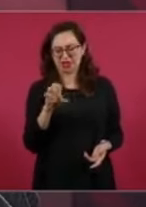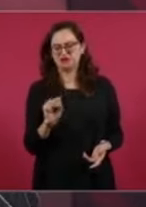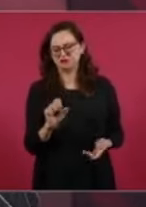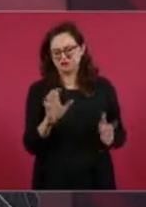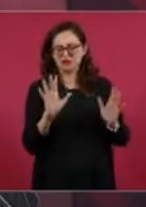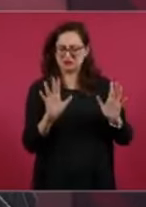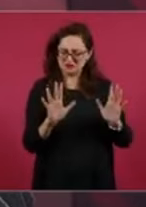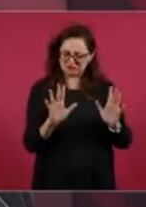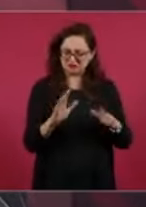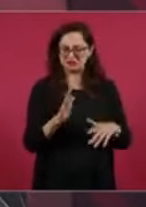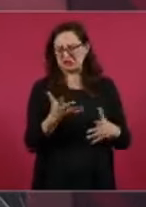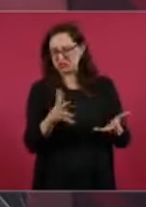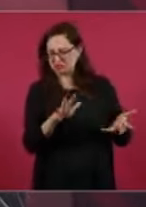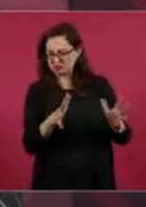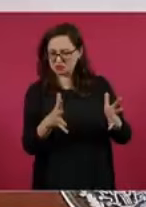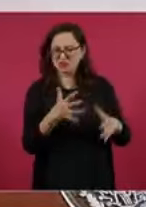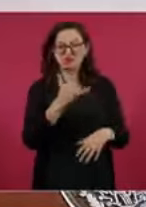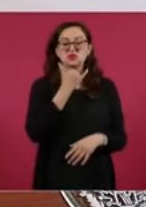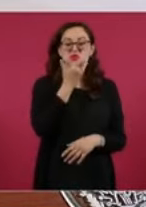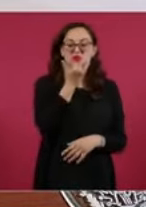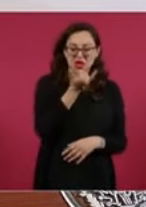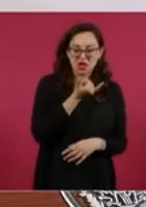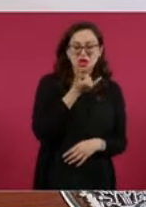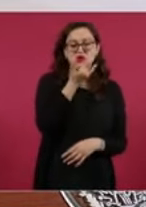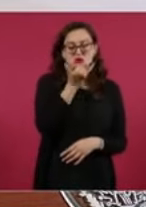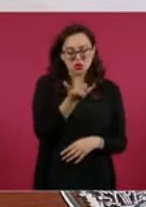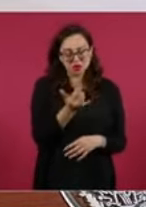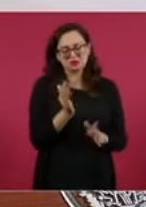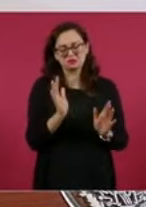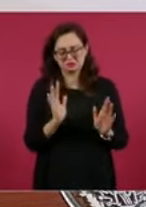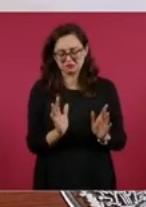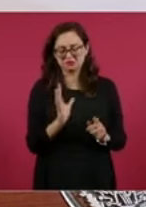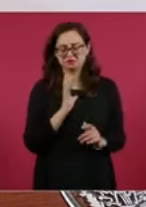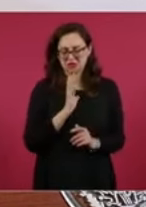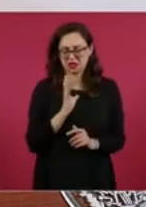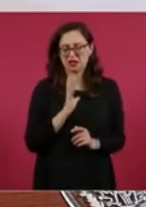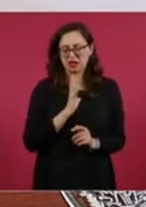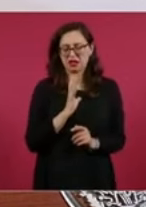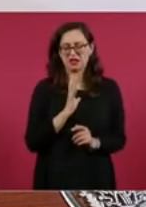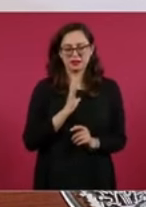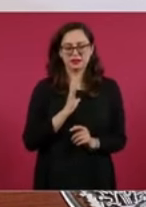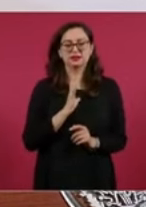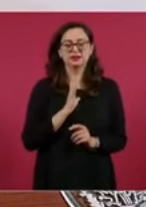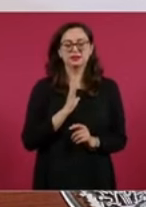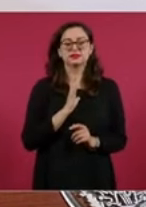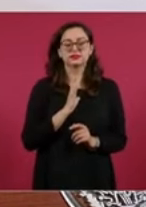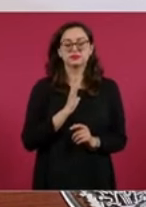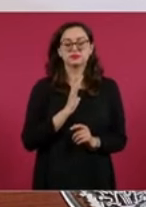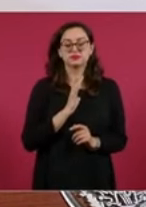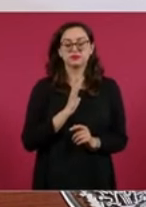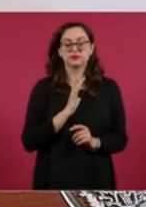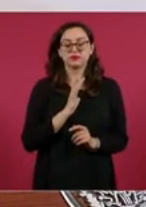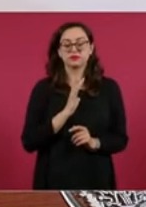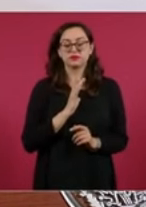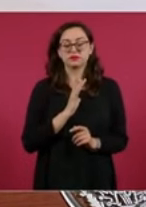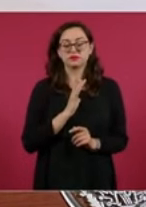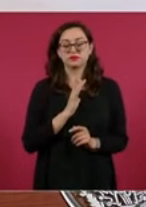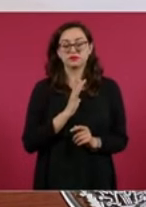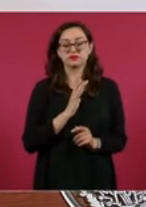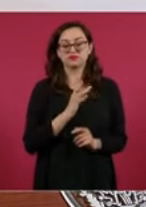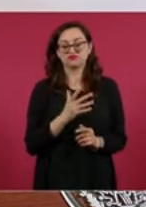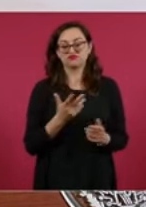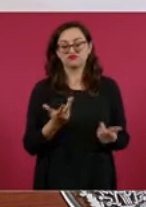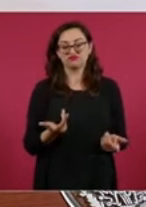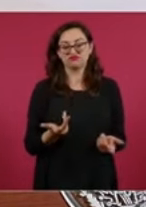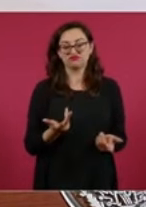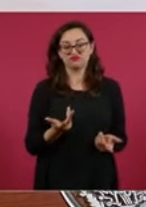como todo en política, sobre todo por